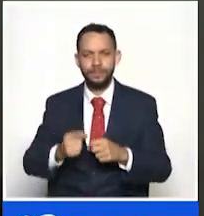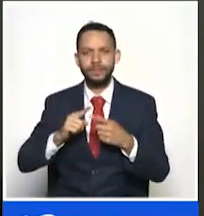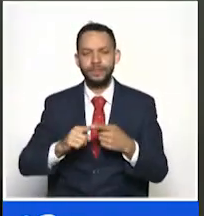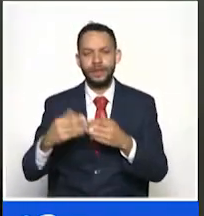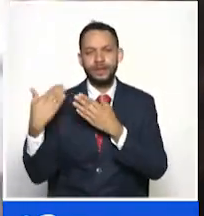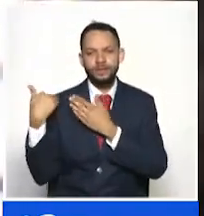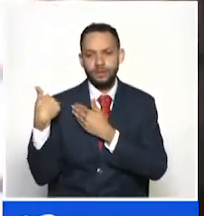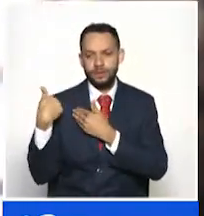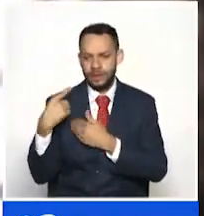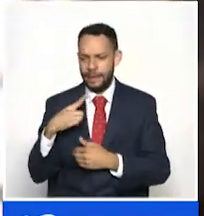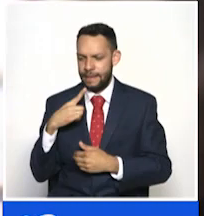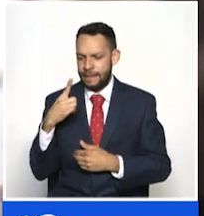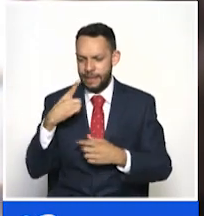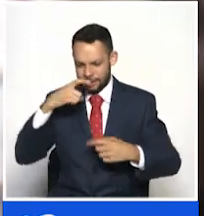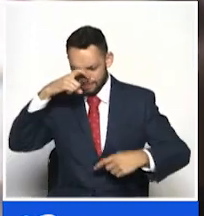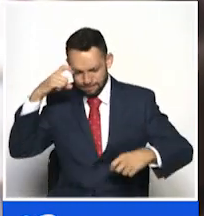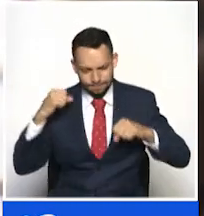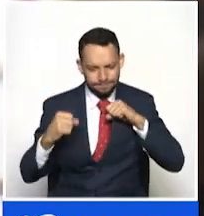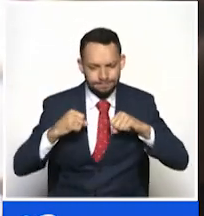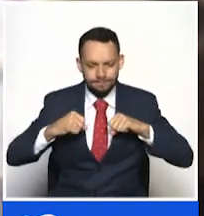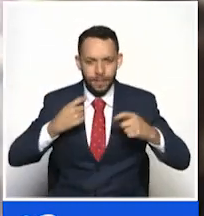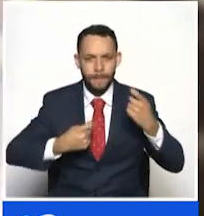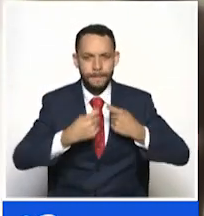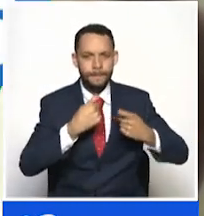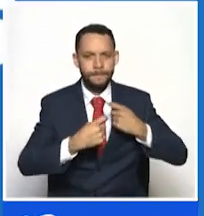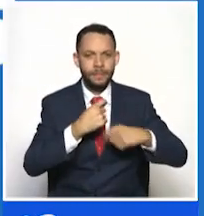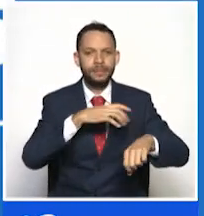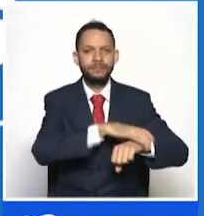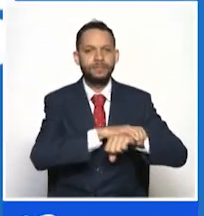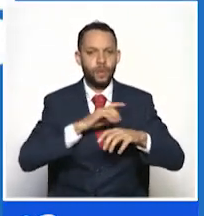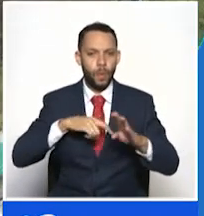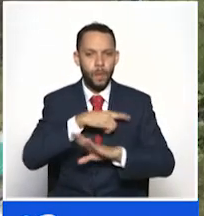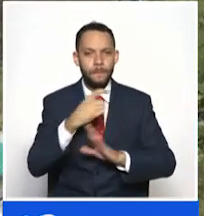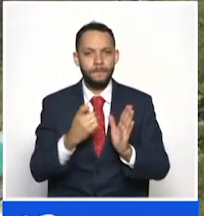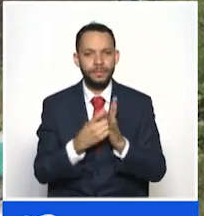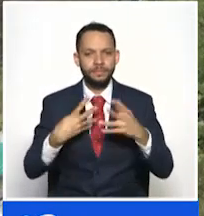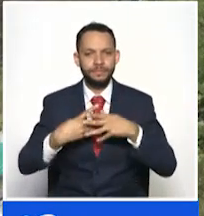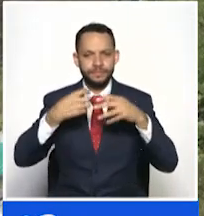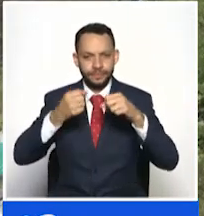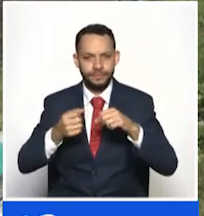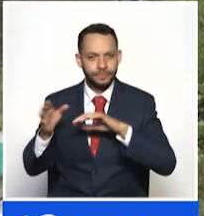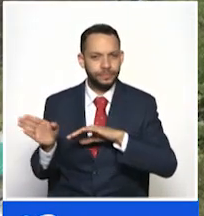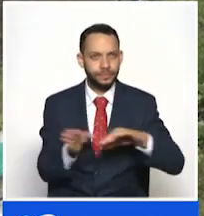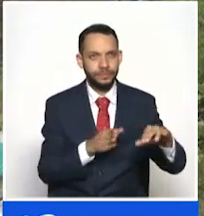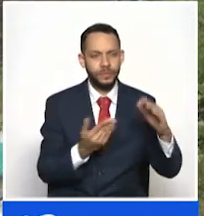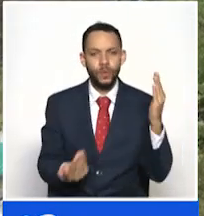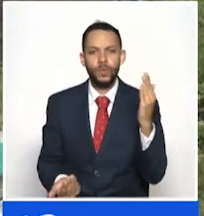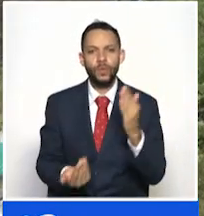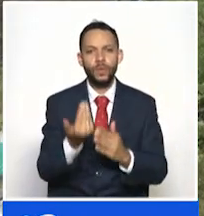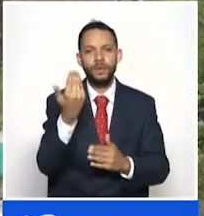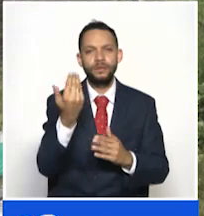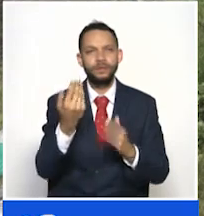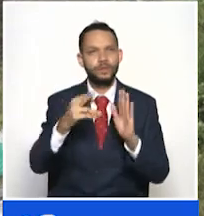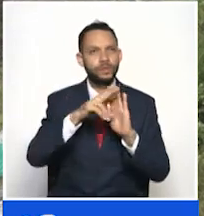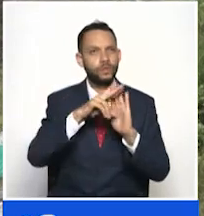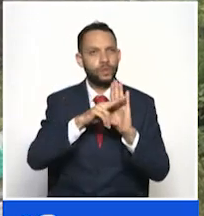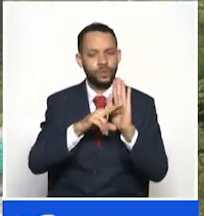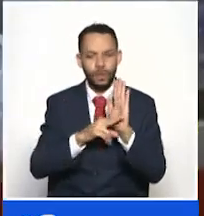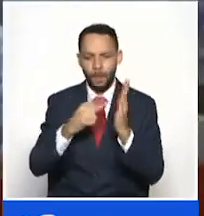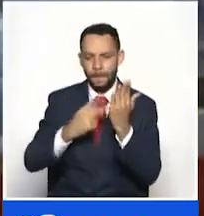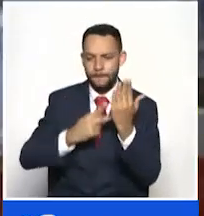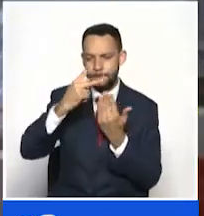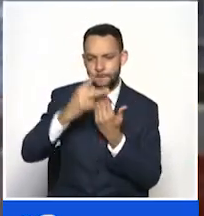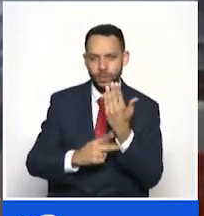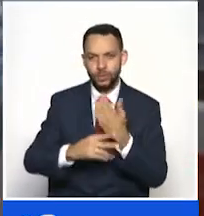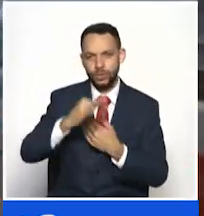responsables del expedio de estupefacientes en el centro de Pereira. Por un tema de actualización normativa, proyecto de clínica